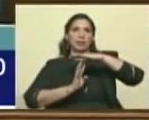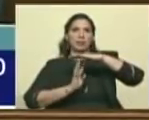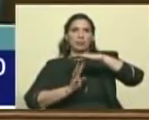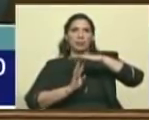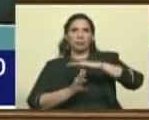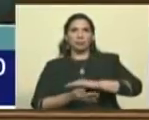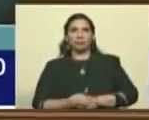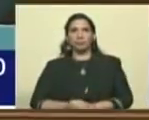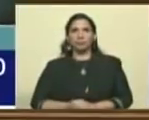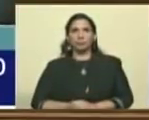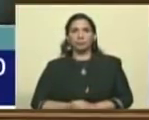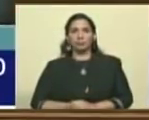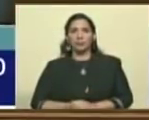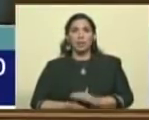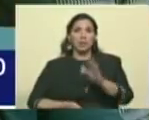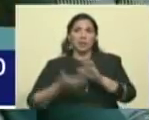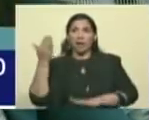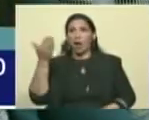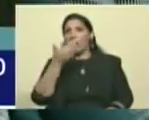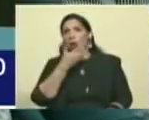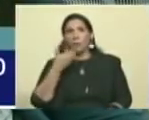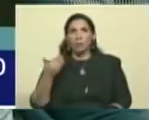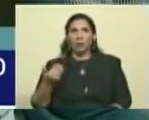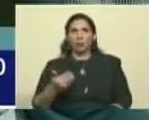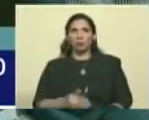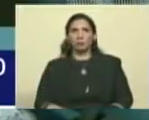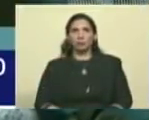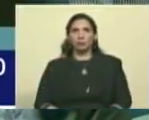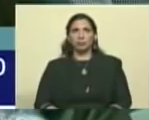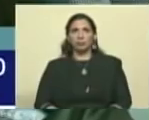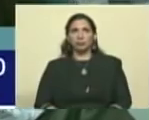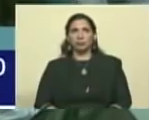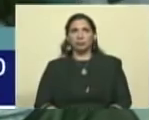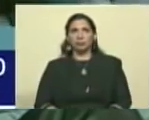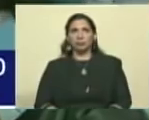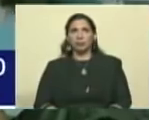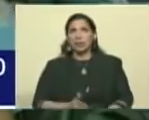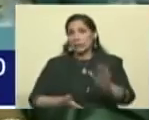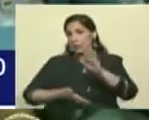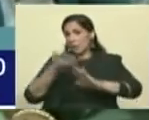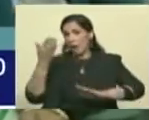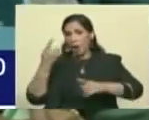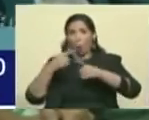Se van los mejores. Se van las mejores.